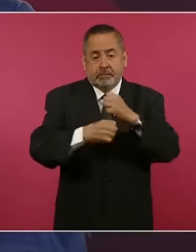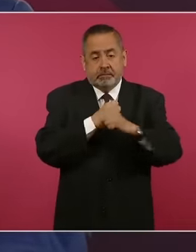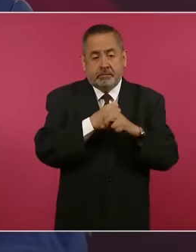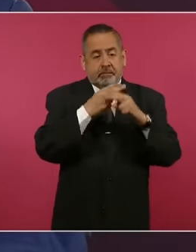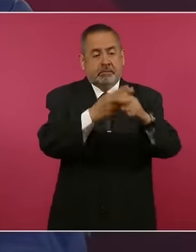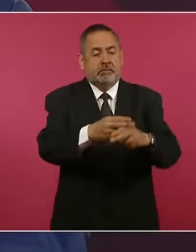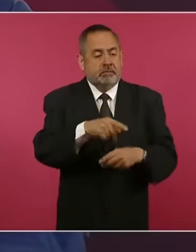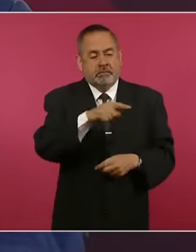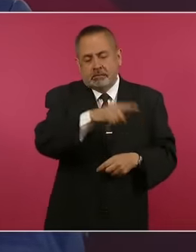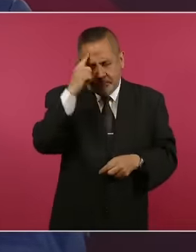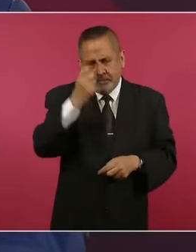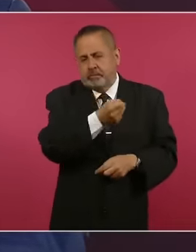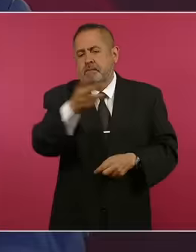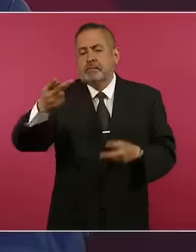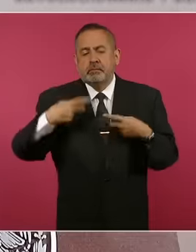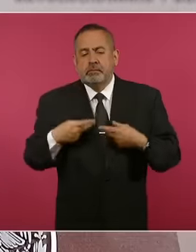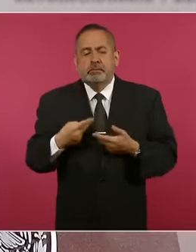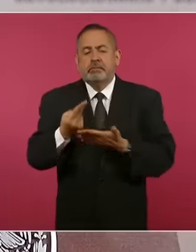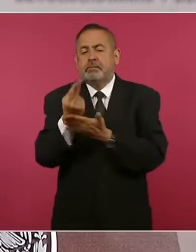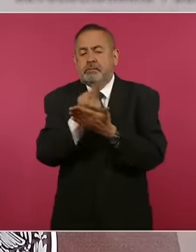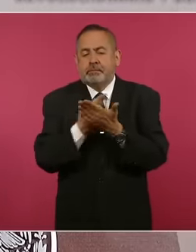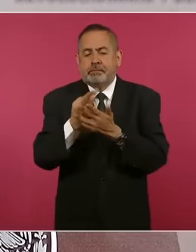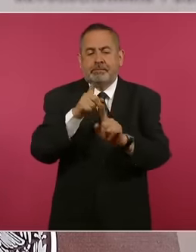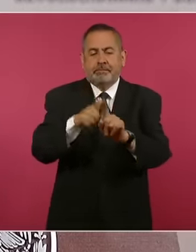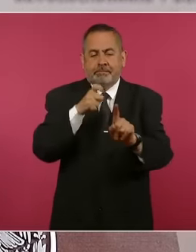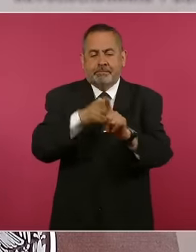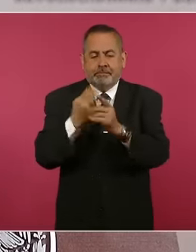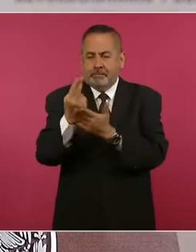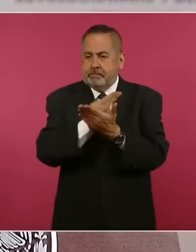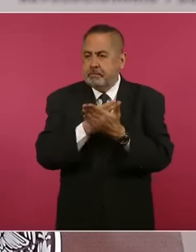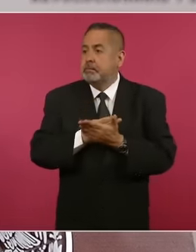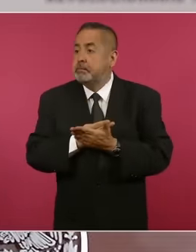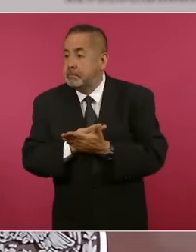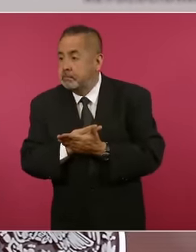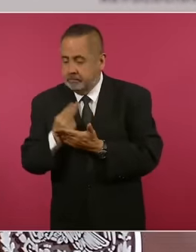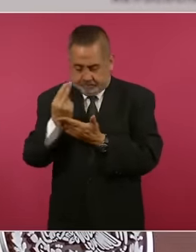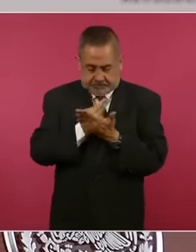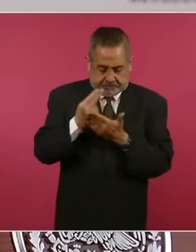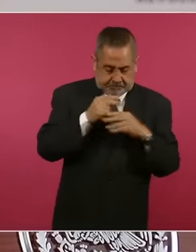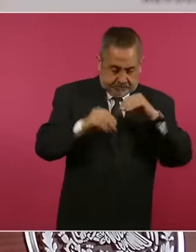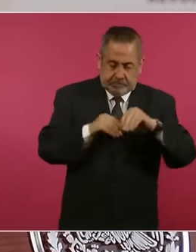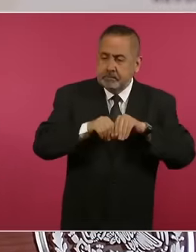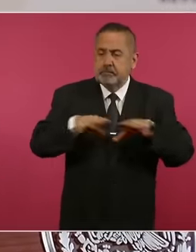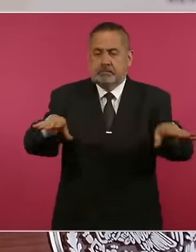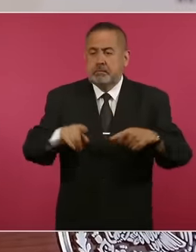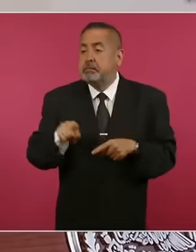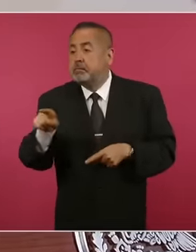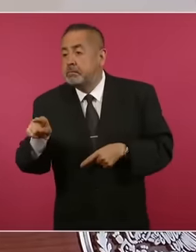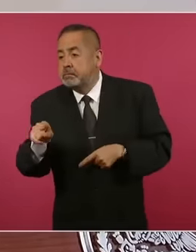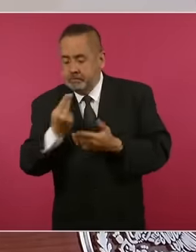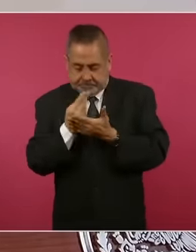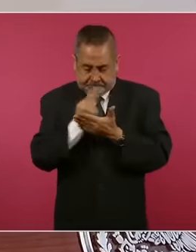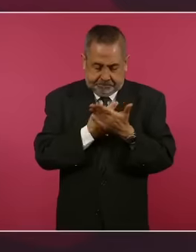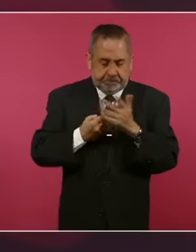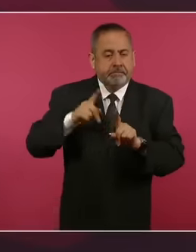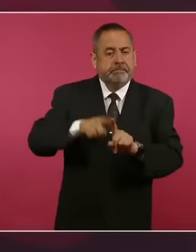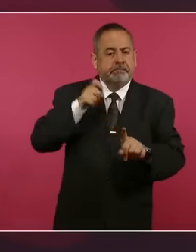a caricaturistas y a editorialistas